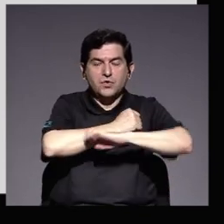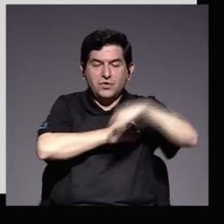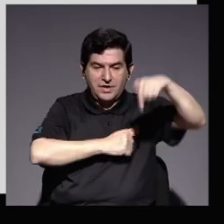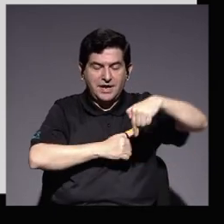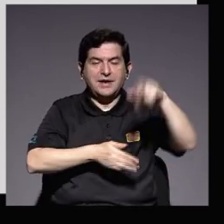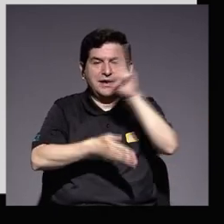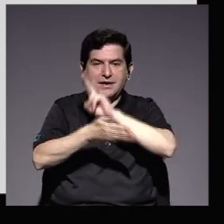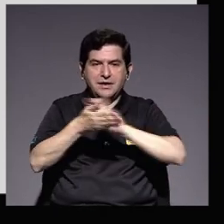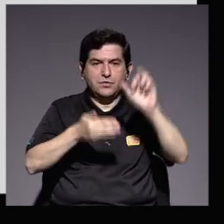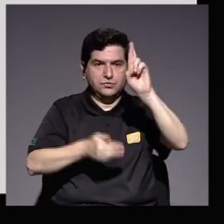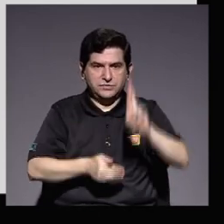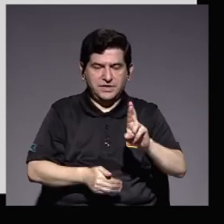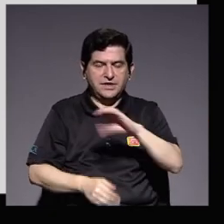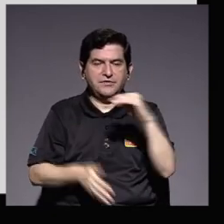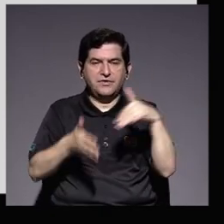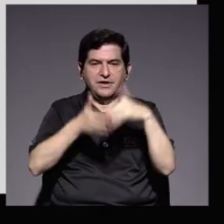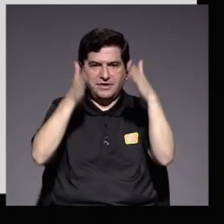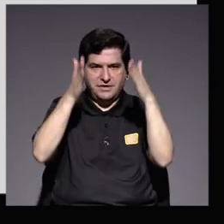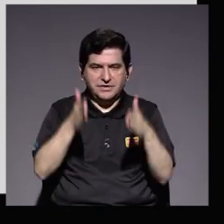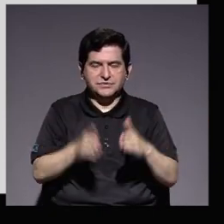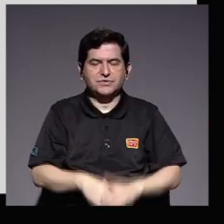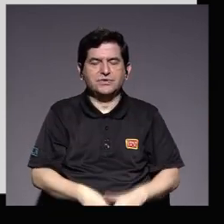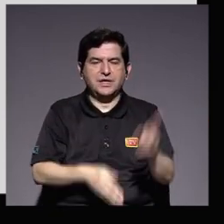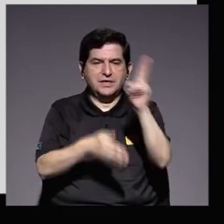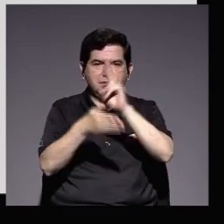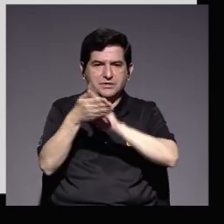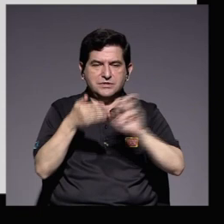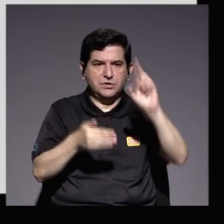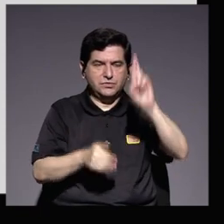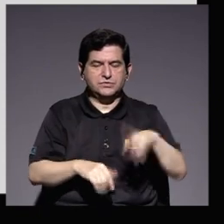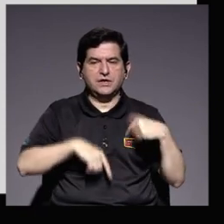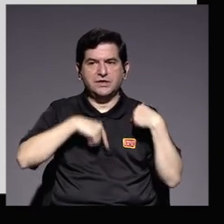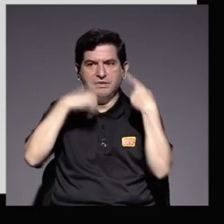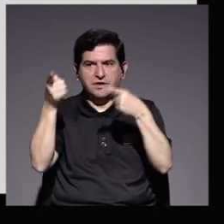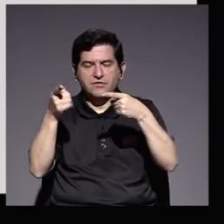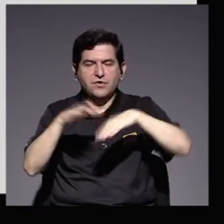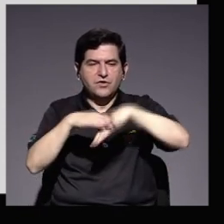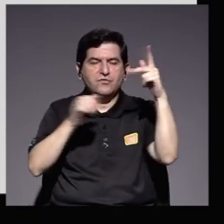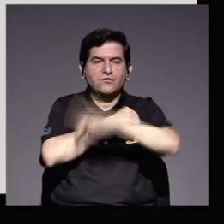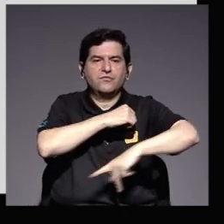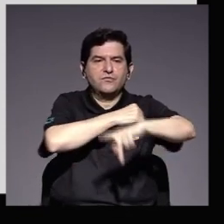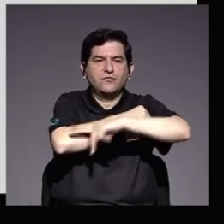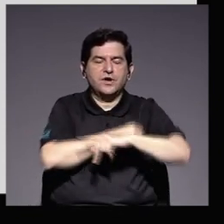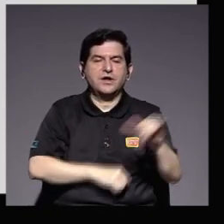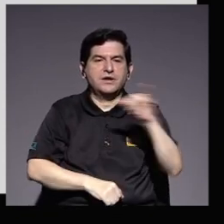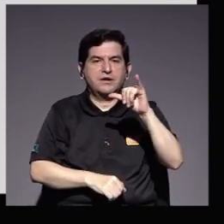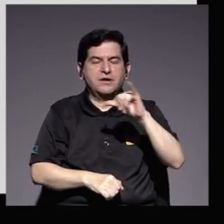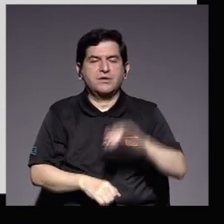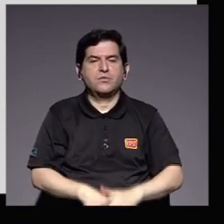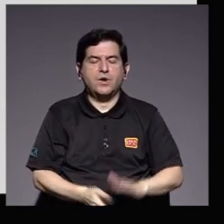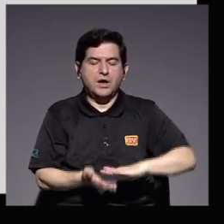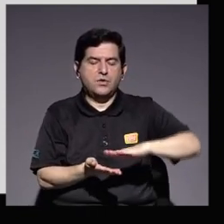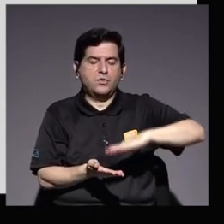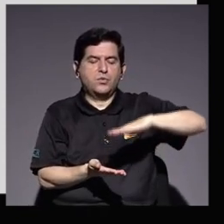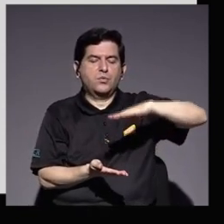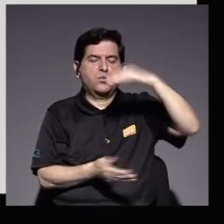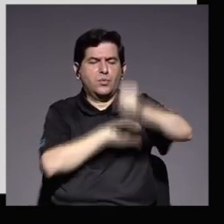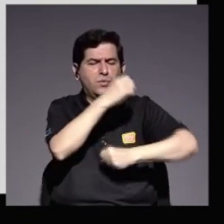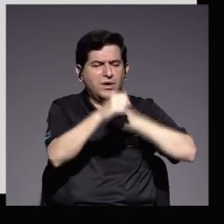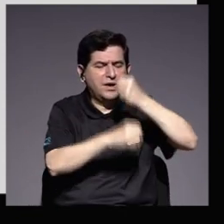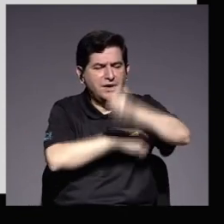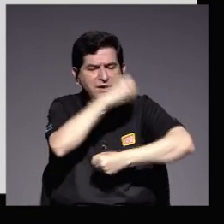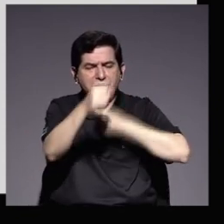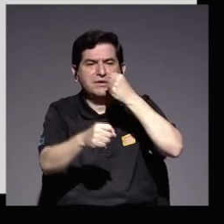en la universidad de Costa Rica y estudiantes de la universidad de Costa Rica movilizados hacia el exterior también se ha ido incrementando año con